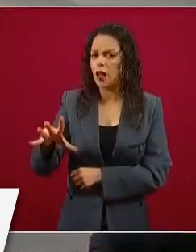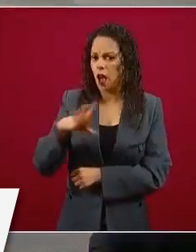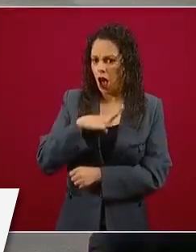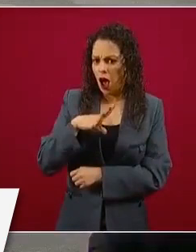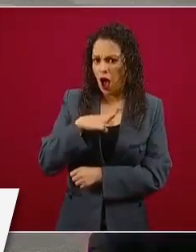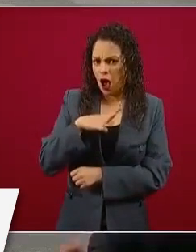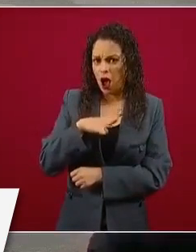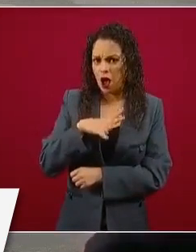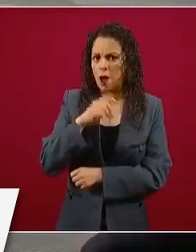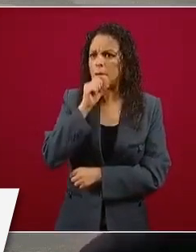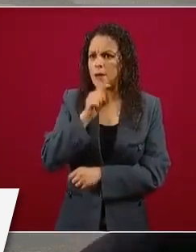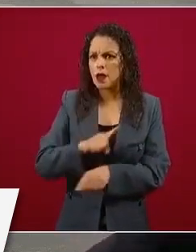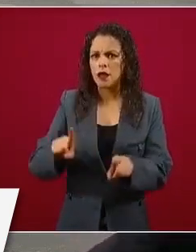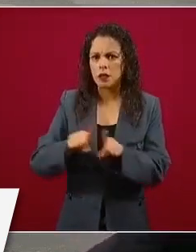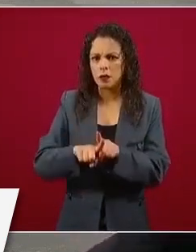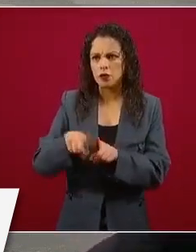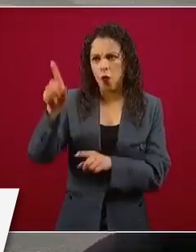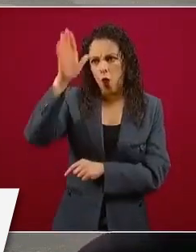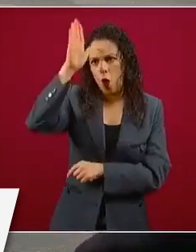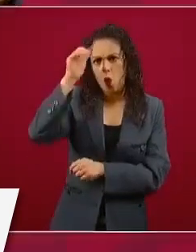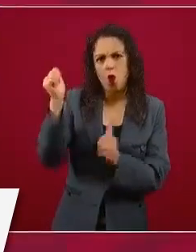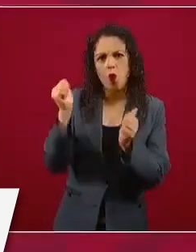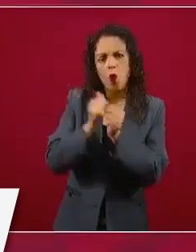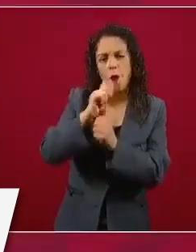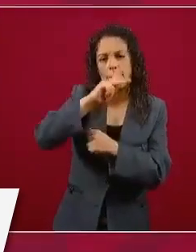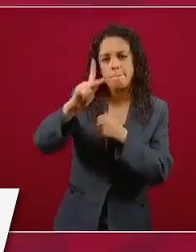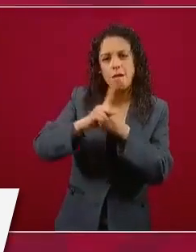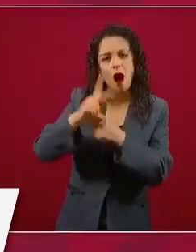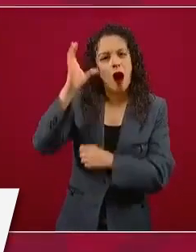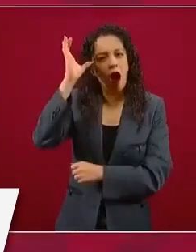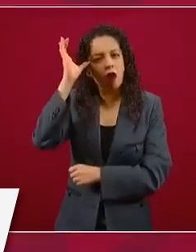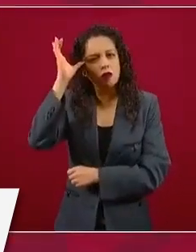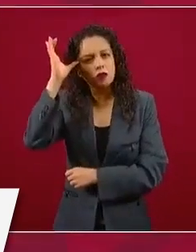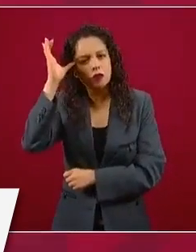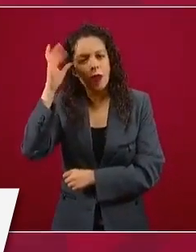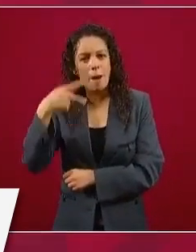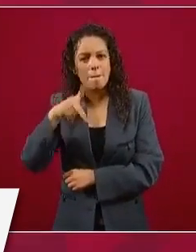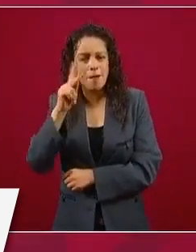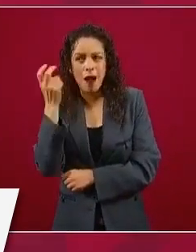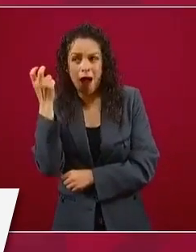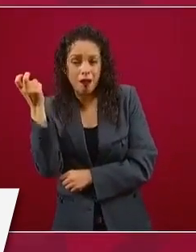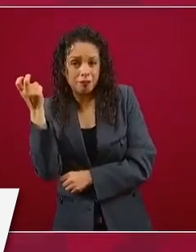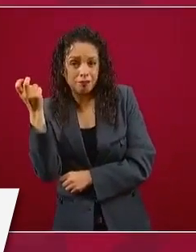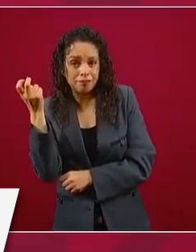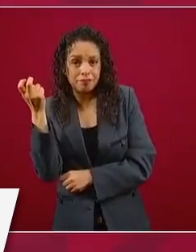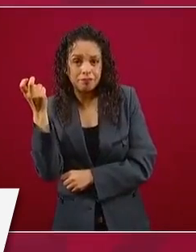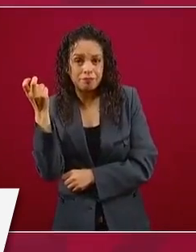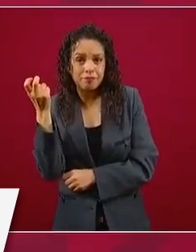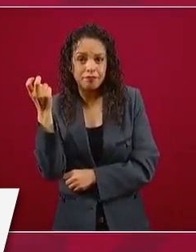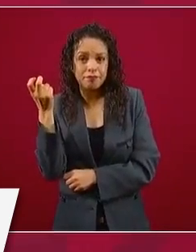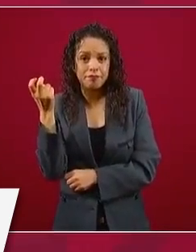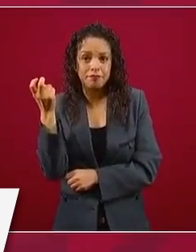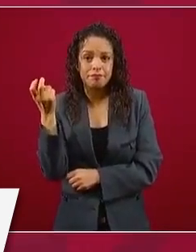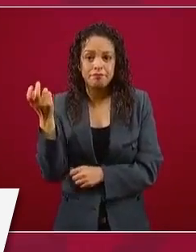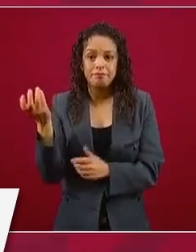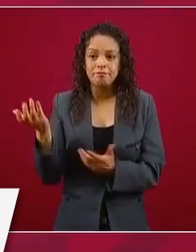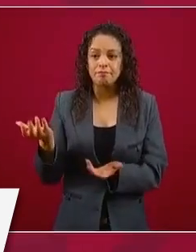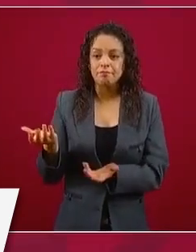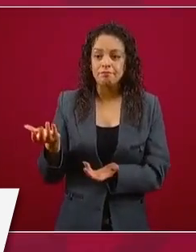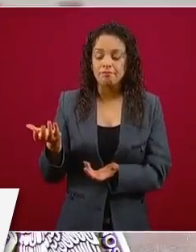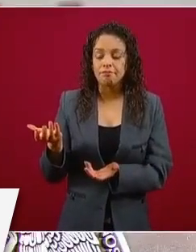China, pero que este es un tratado de más